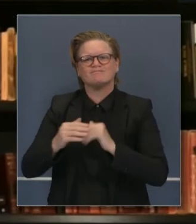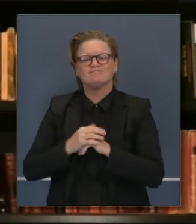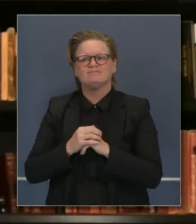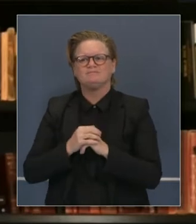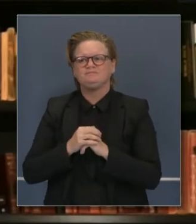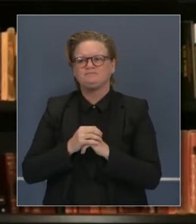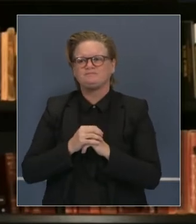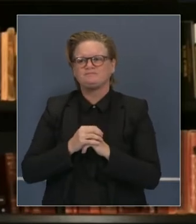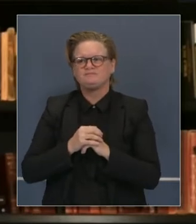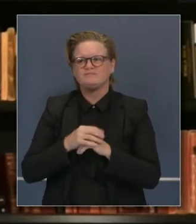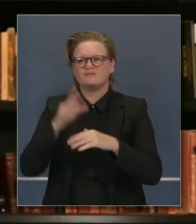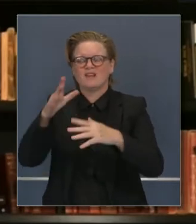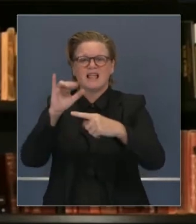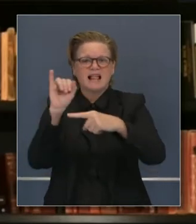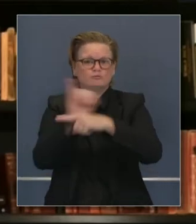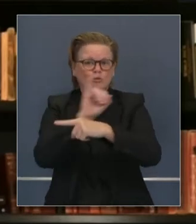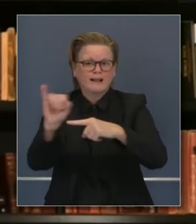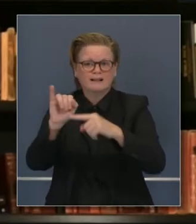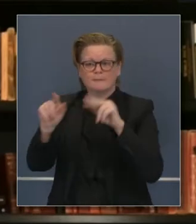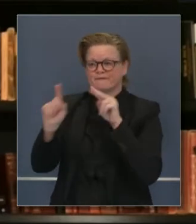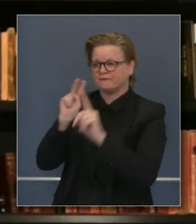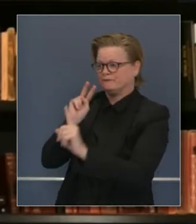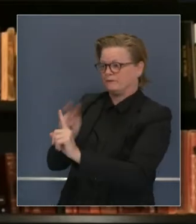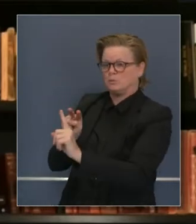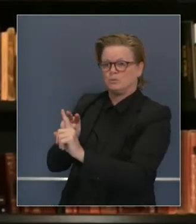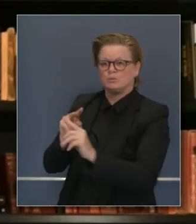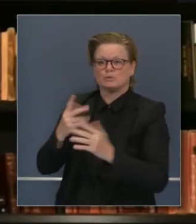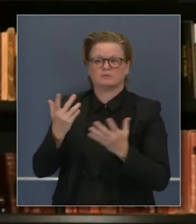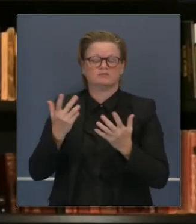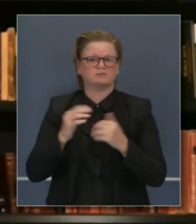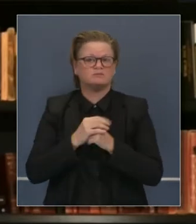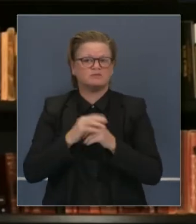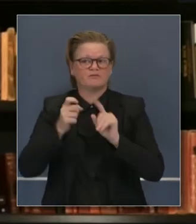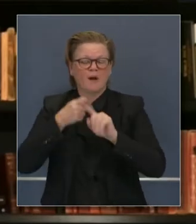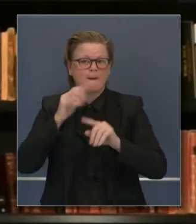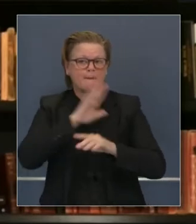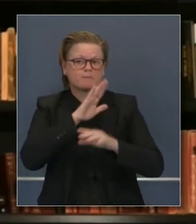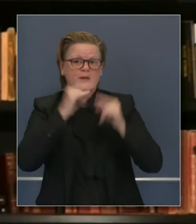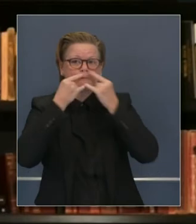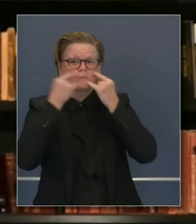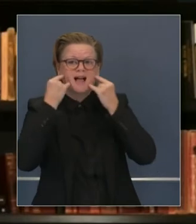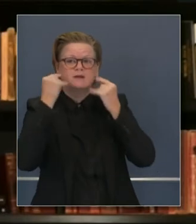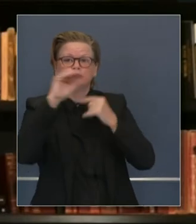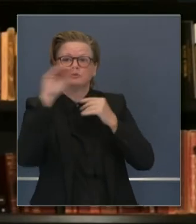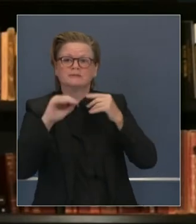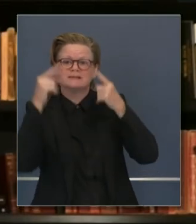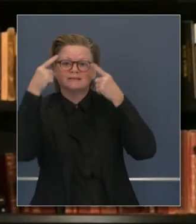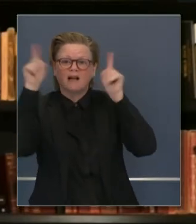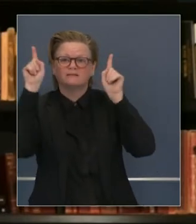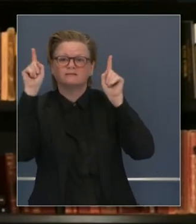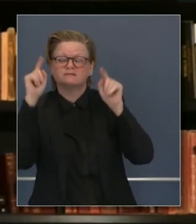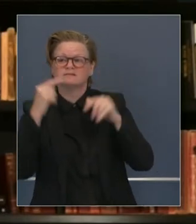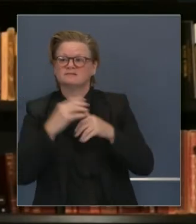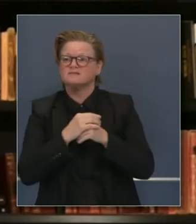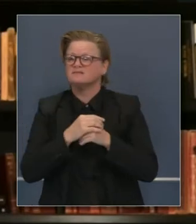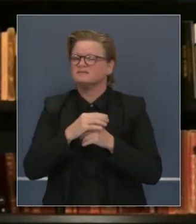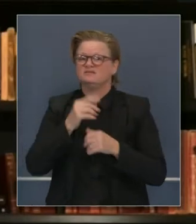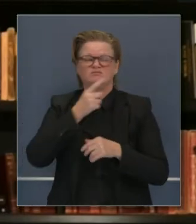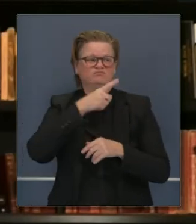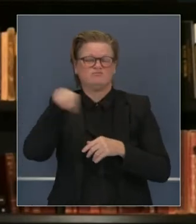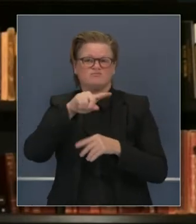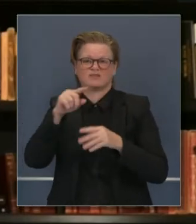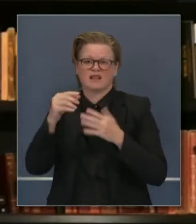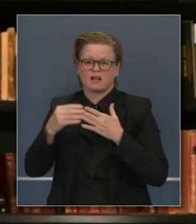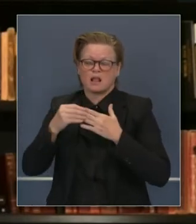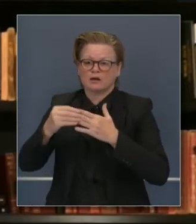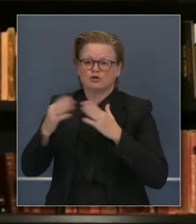desde la perspectiva sectorial e industrial, desde la perspectiva del uso de mascarillas a nivel local, hay un